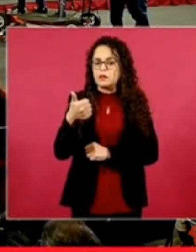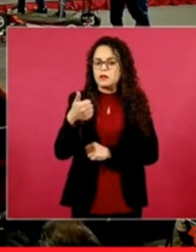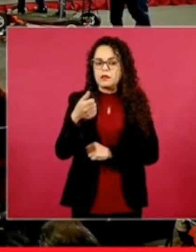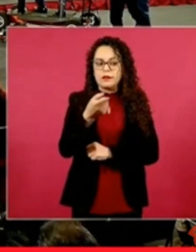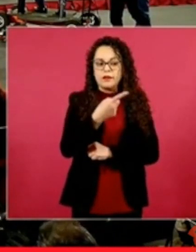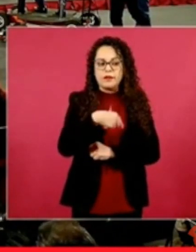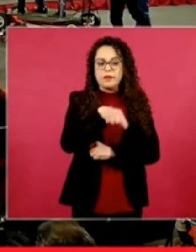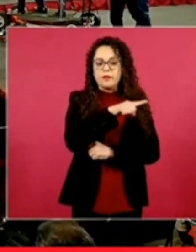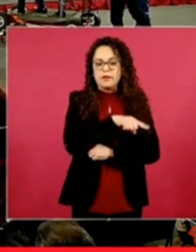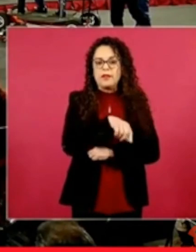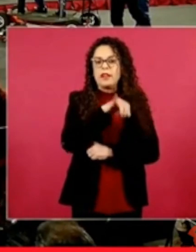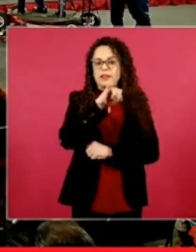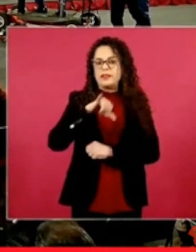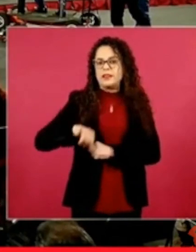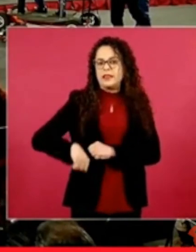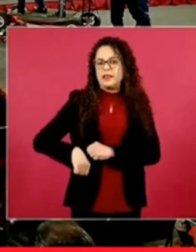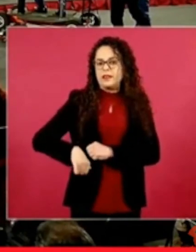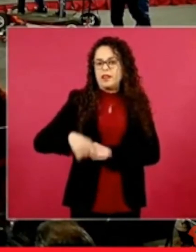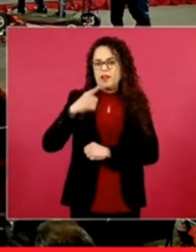miren